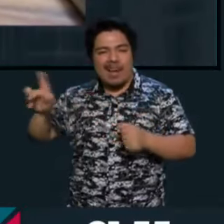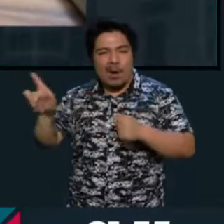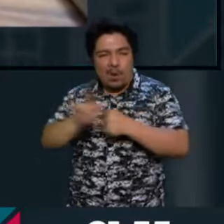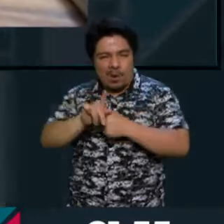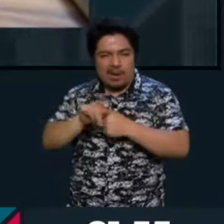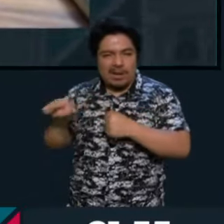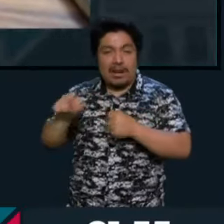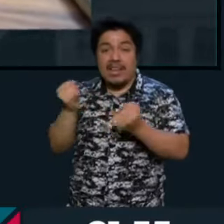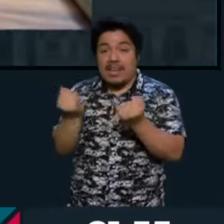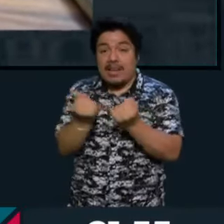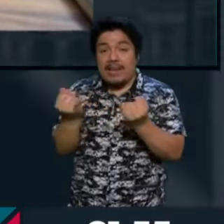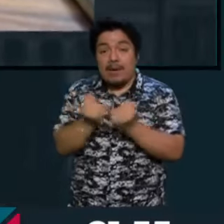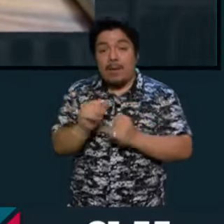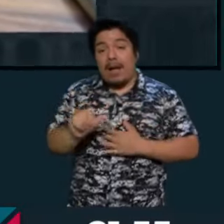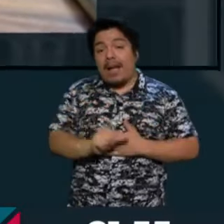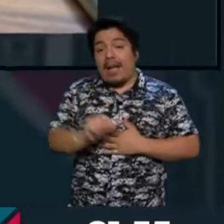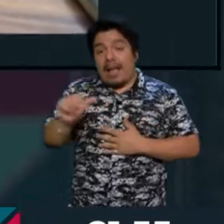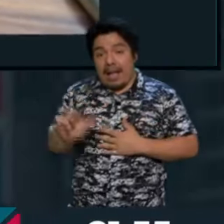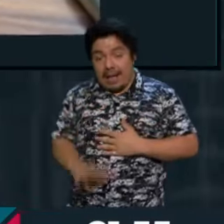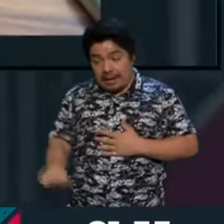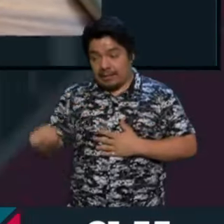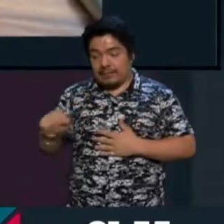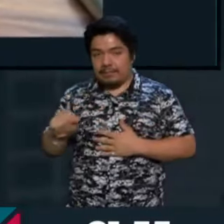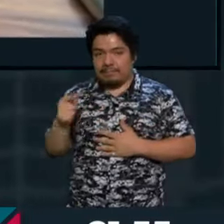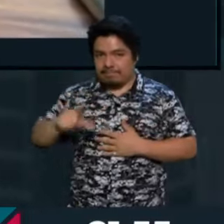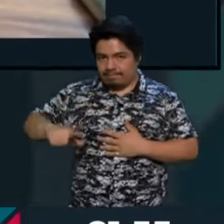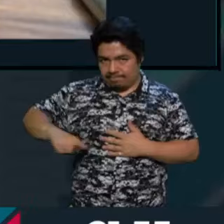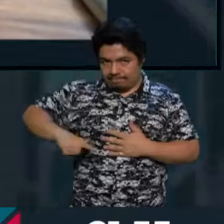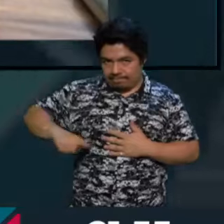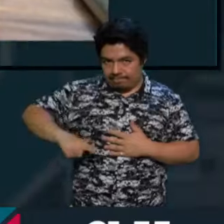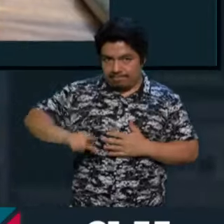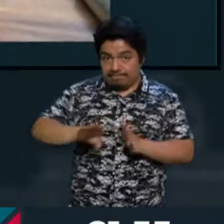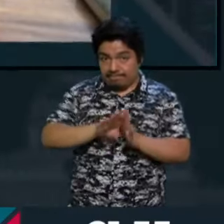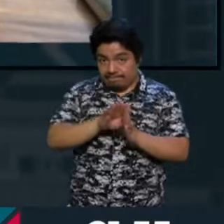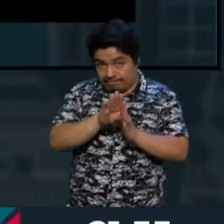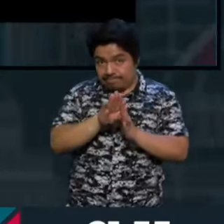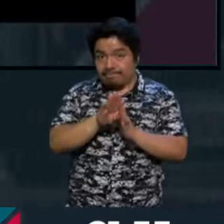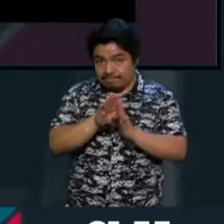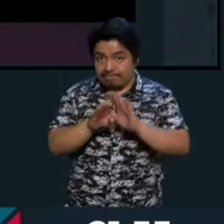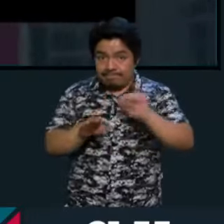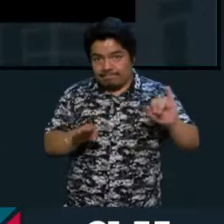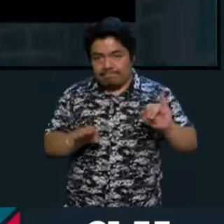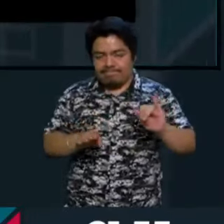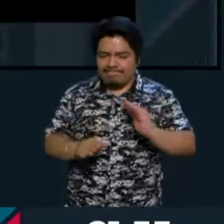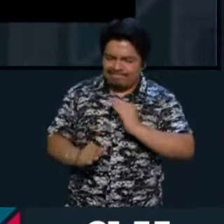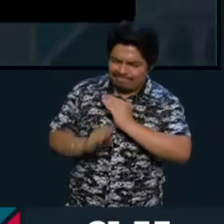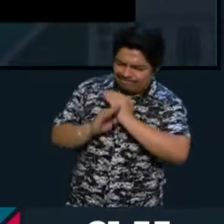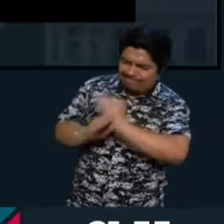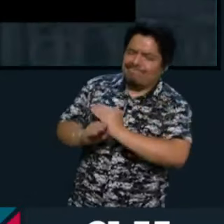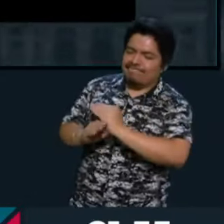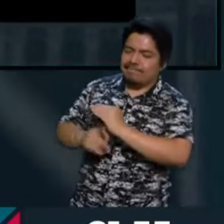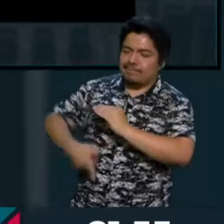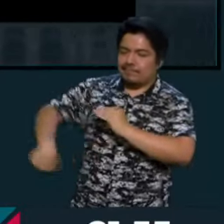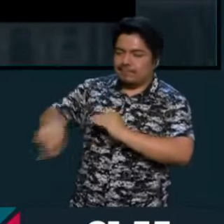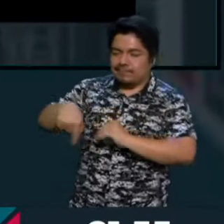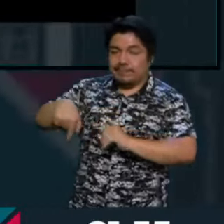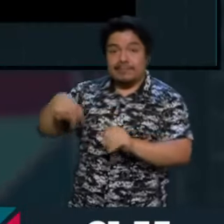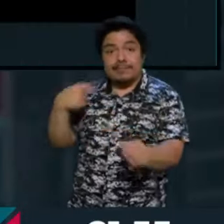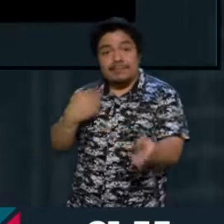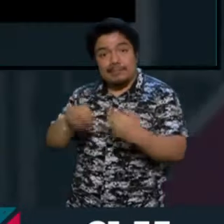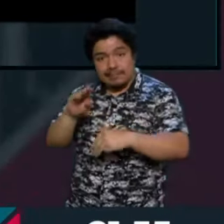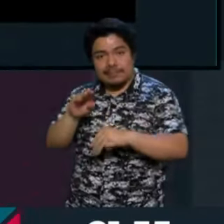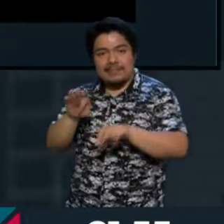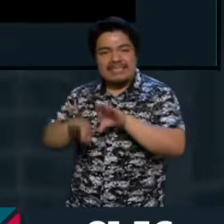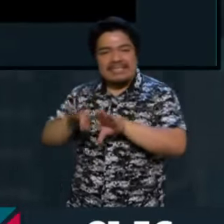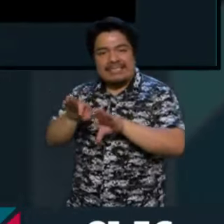como es África. Pero gobiernos progresistas que, de algún modo, se oponen a este orden mundial que